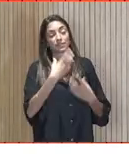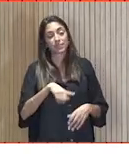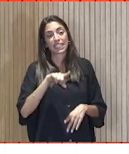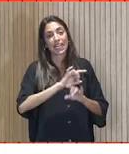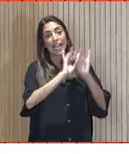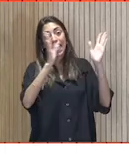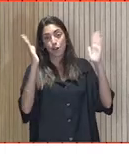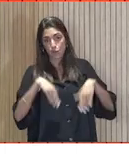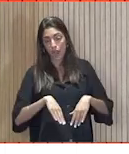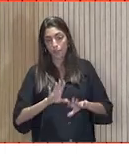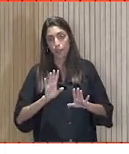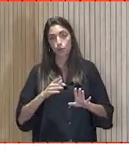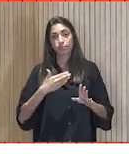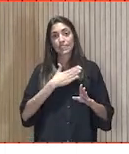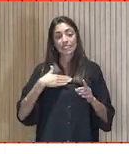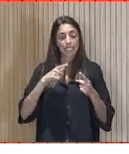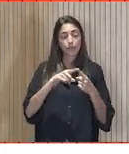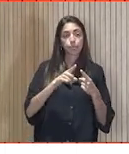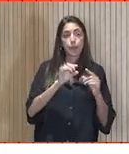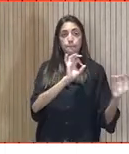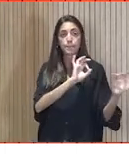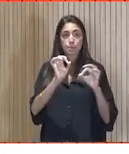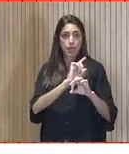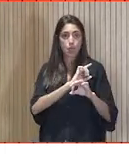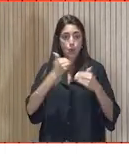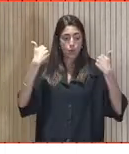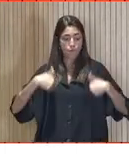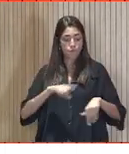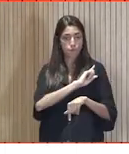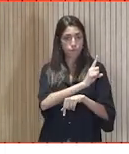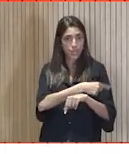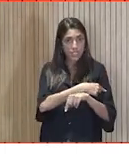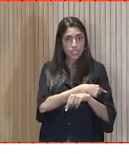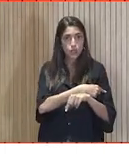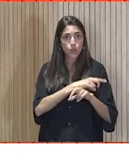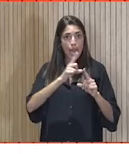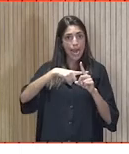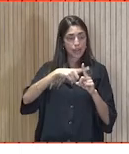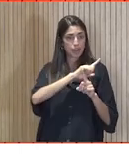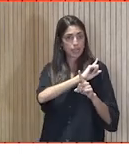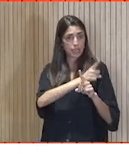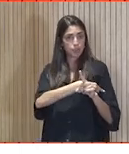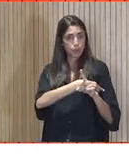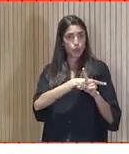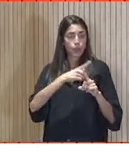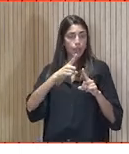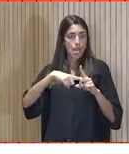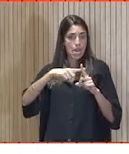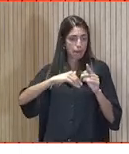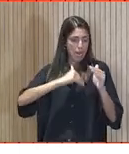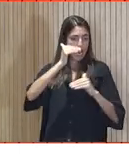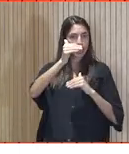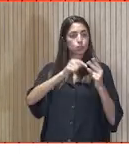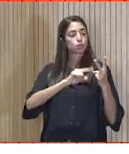entre ser un preparador físico a nivel deportista de alto nivel o